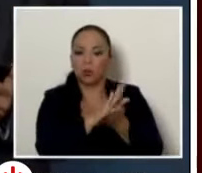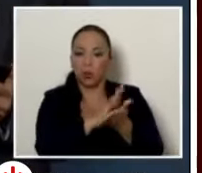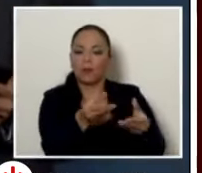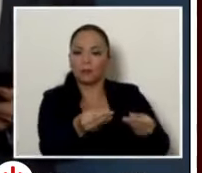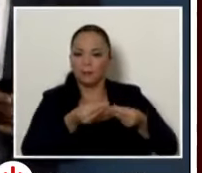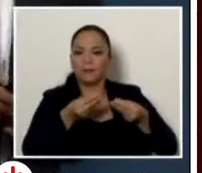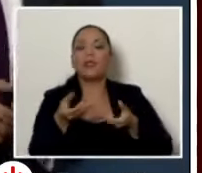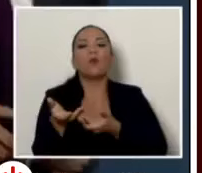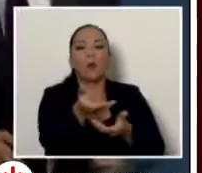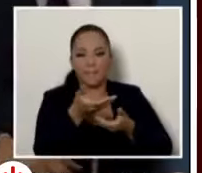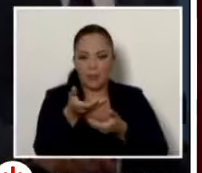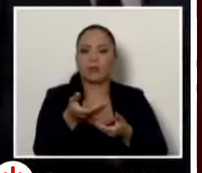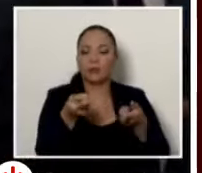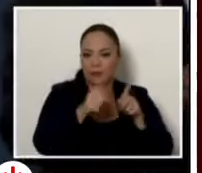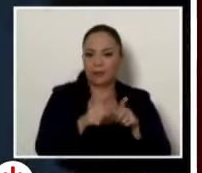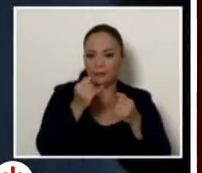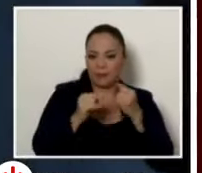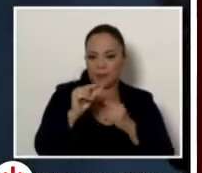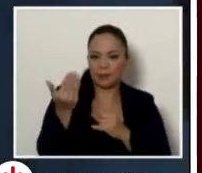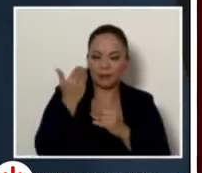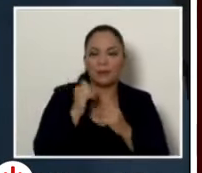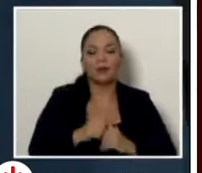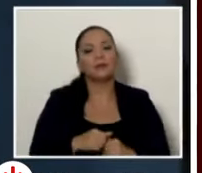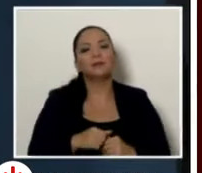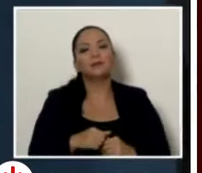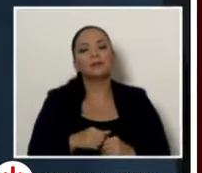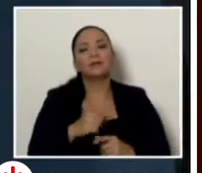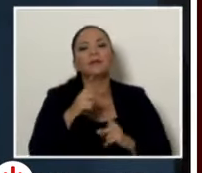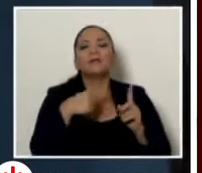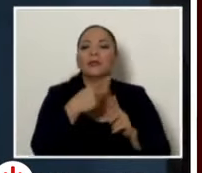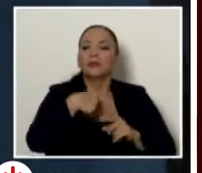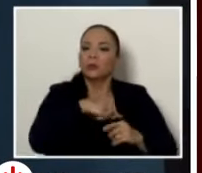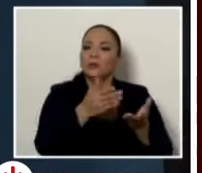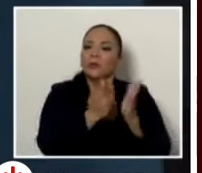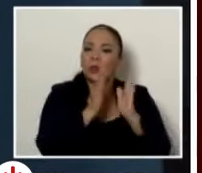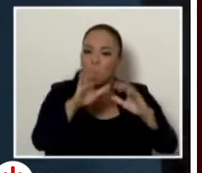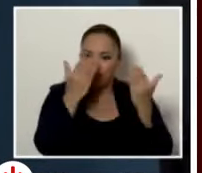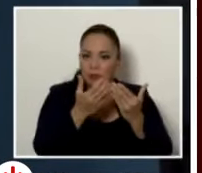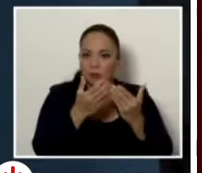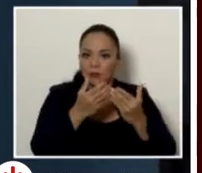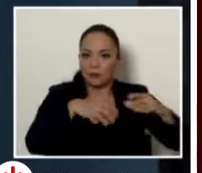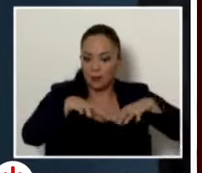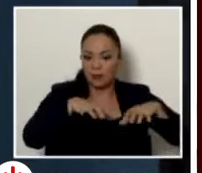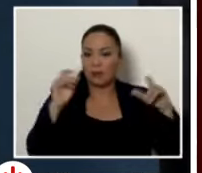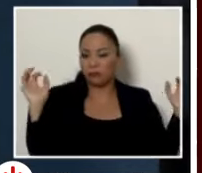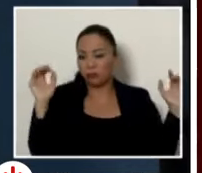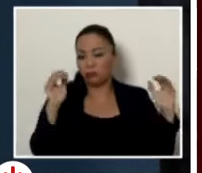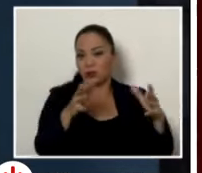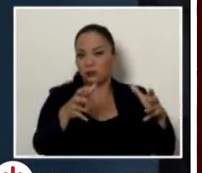del incidente pasado este fin de semana y adicional a eso también estamos solicitando a la comisión de eventos masivos que por favor